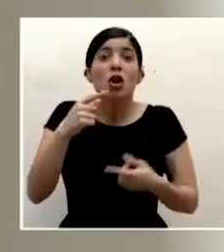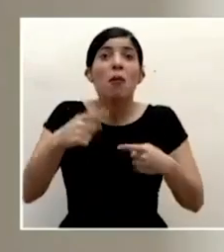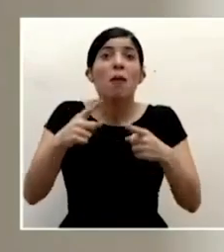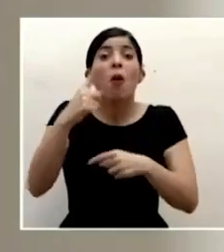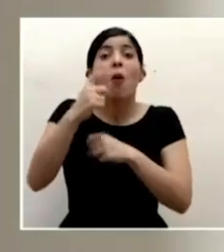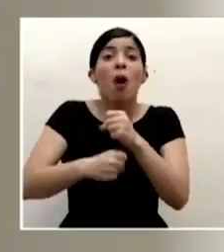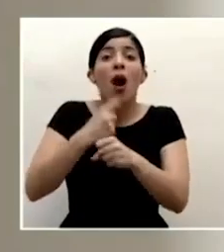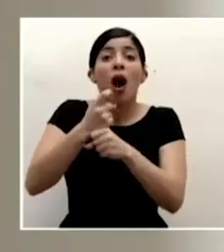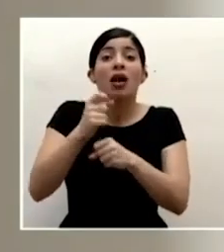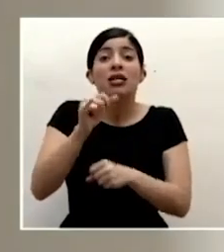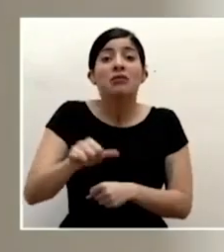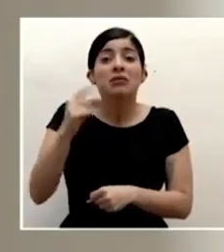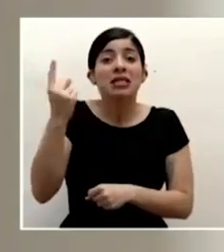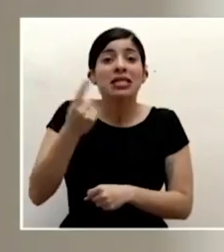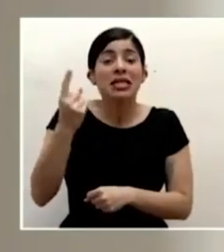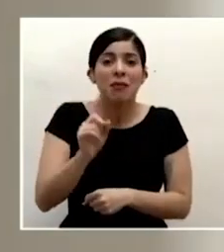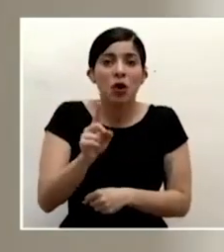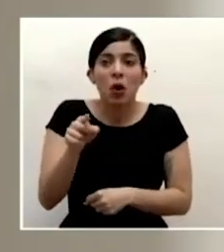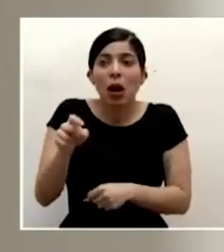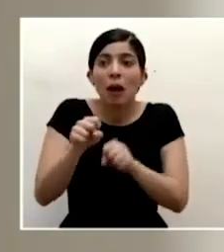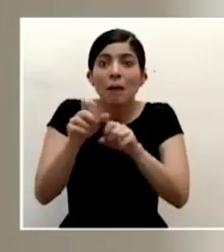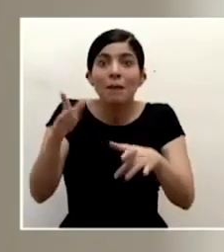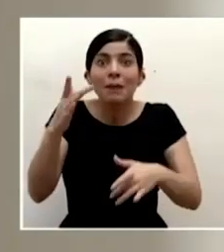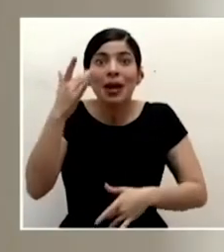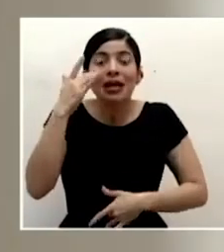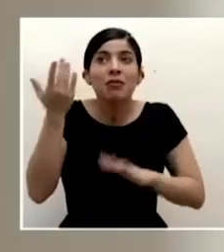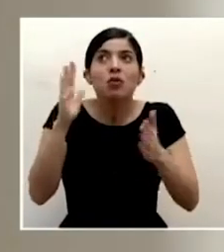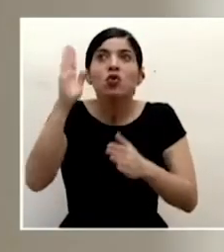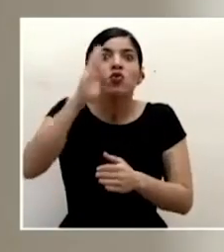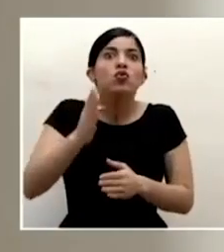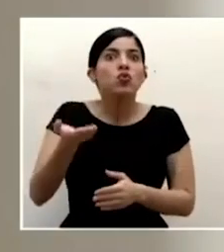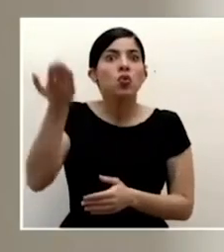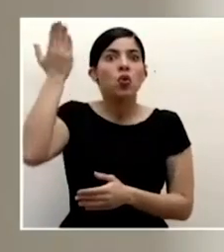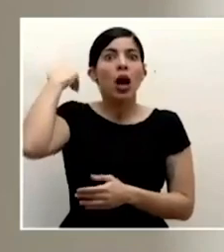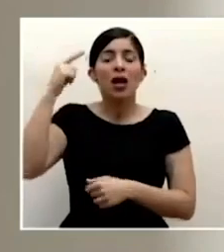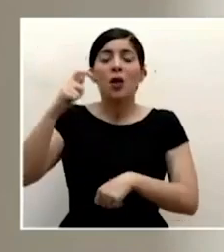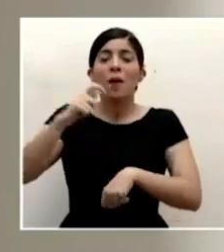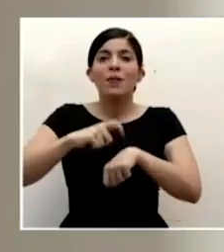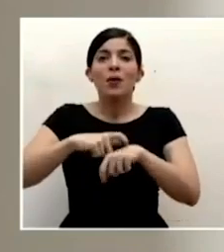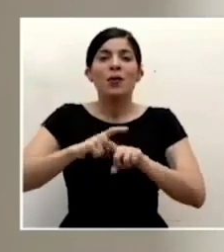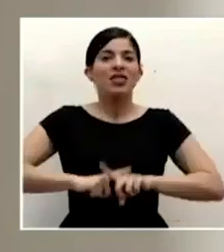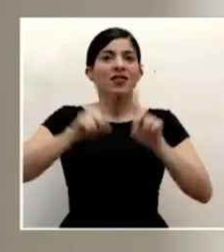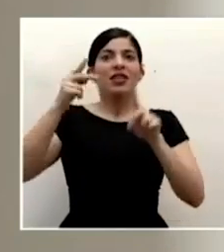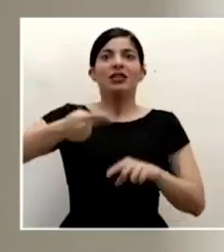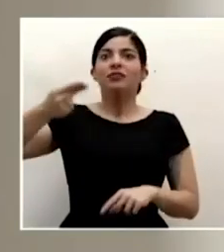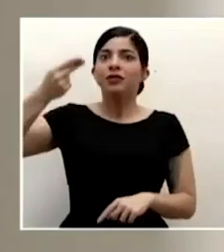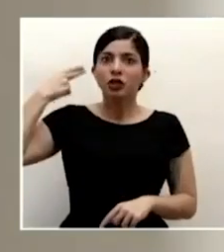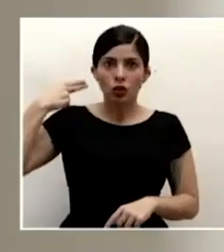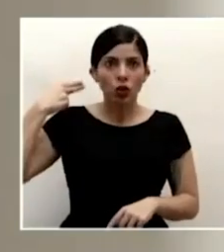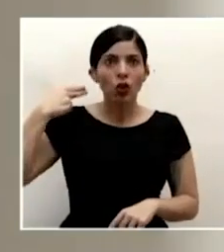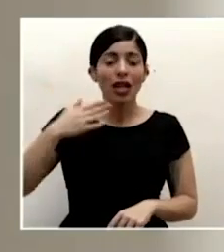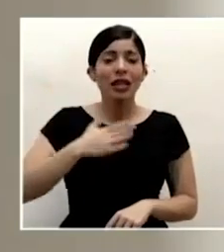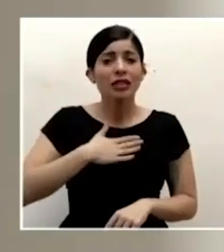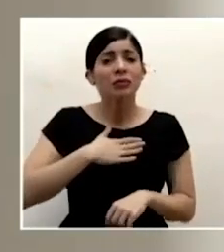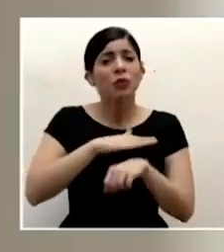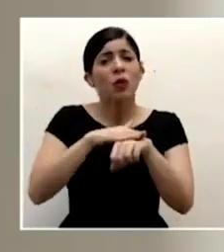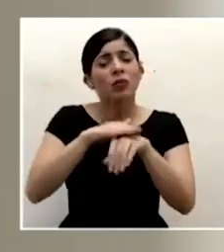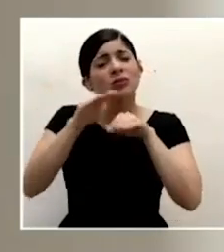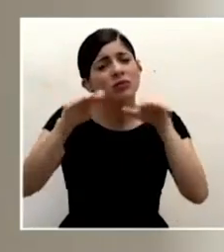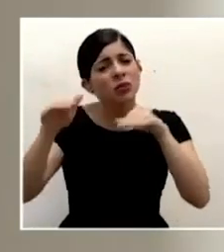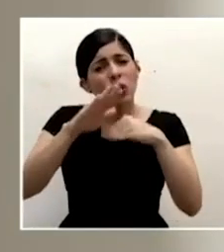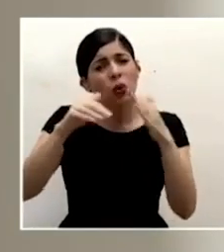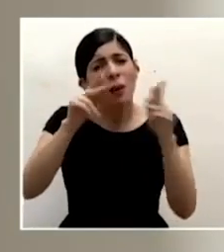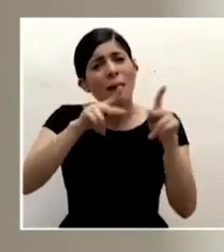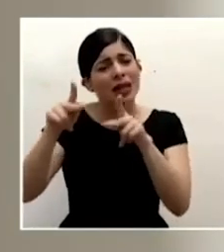todos los años es una pandemia sin precedentes es un momento histórico y que yo por favor llamo a la